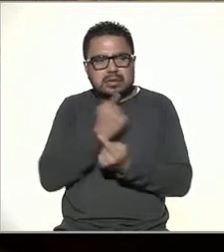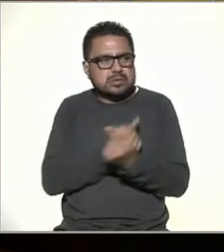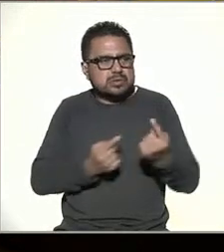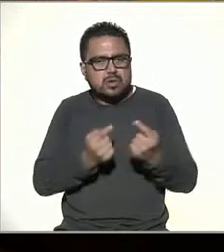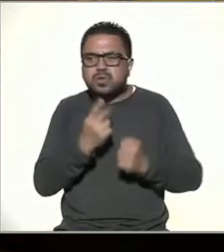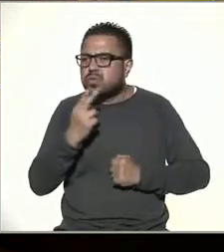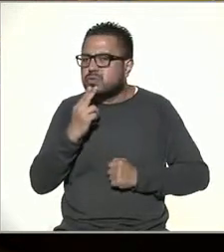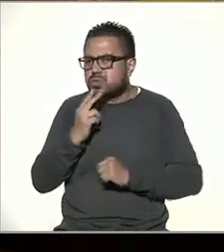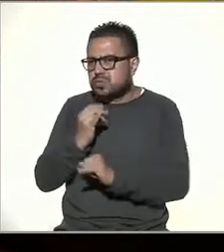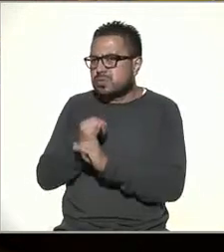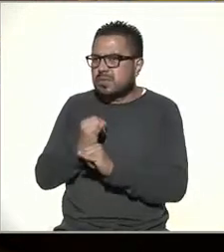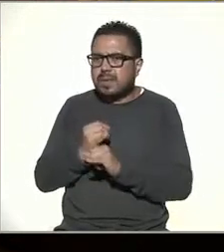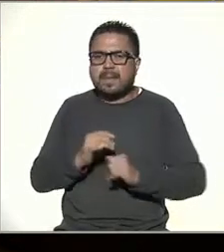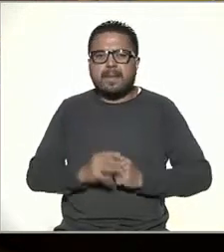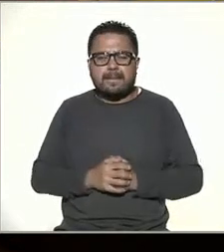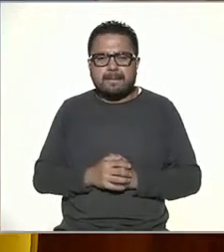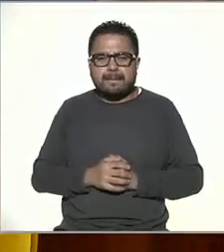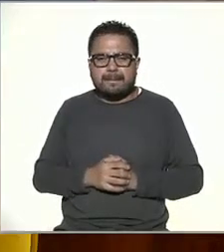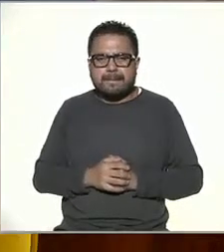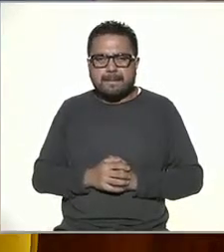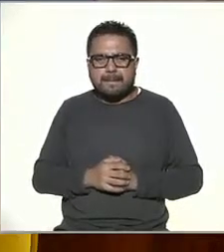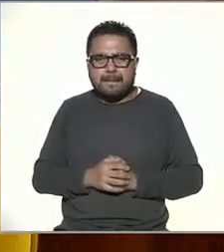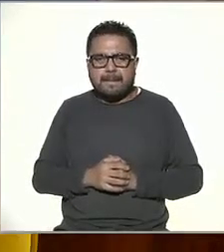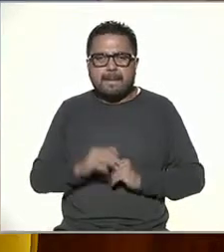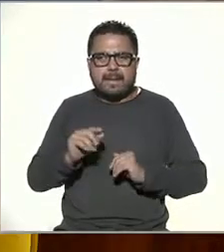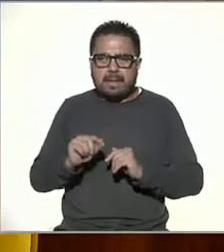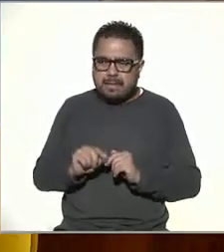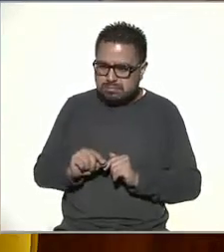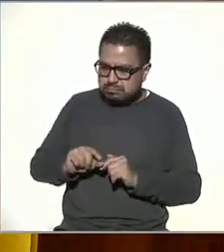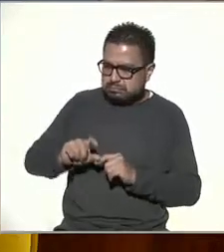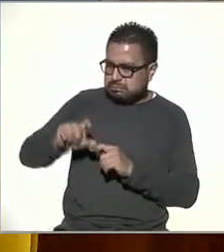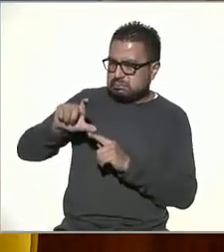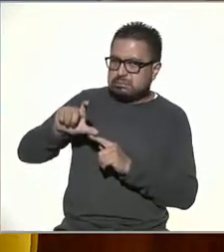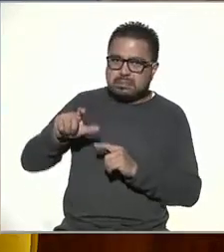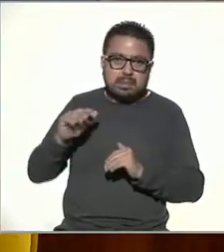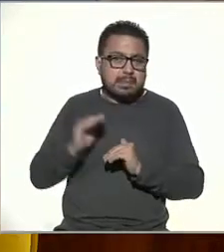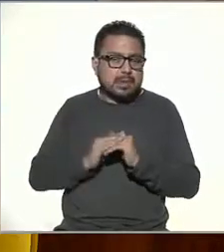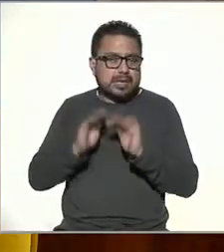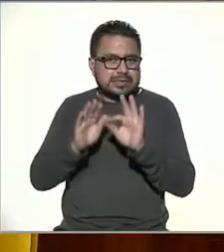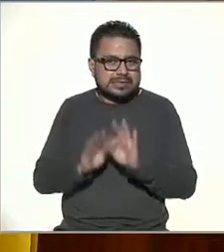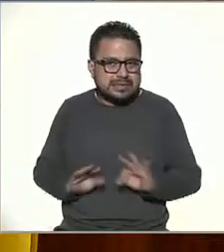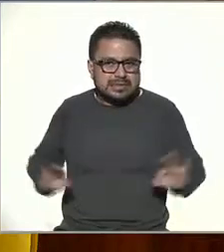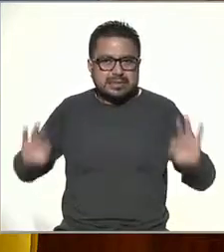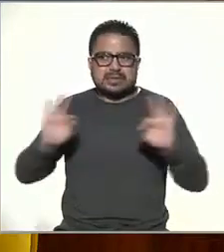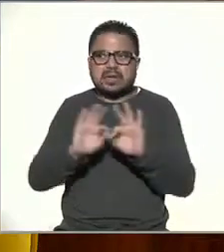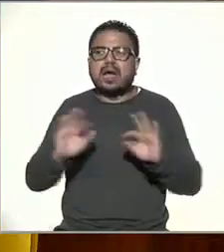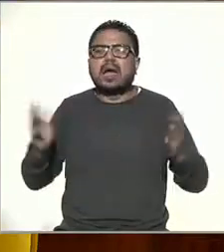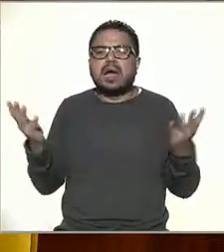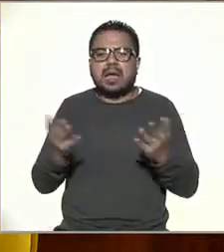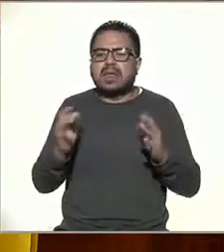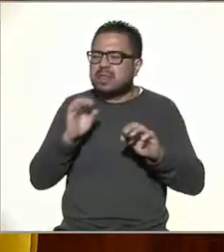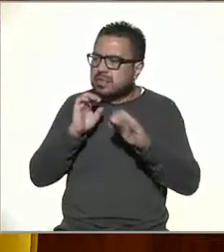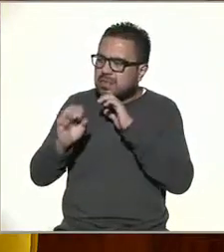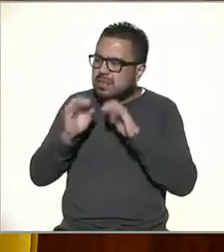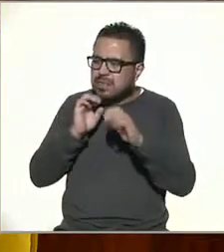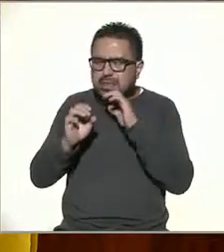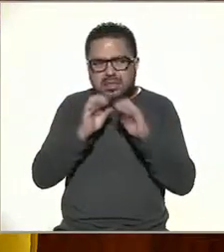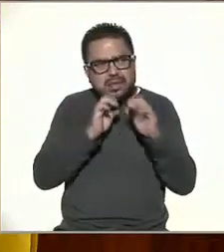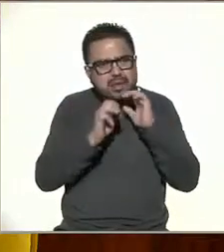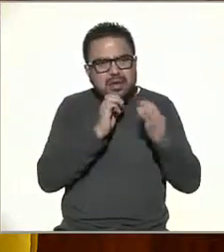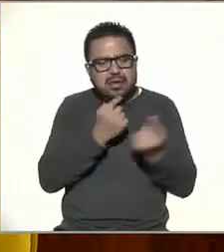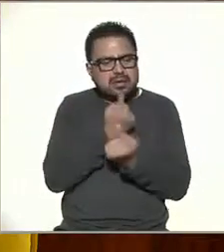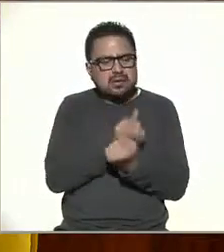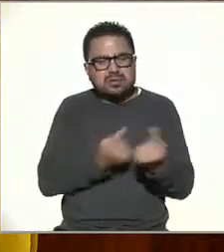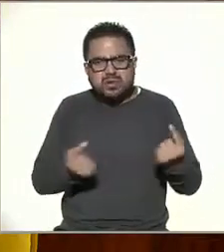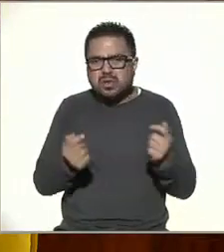uso de internet? En el uso de internet crecieron de una manera muy importante hacemos las entrevistas a los niños